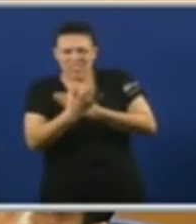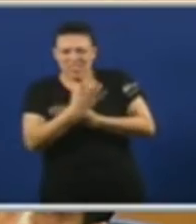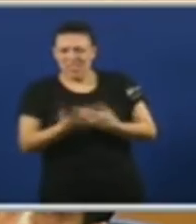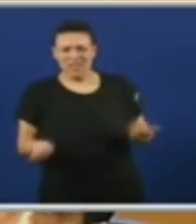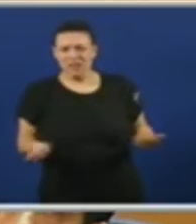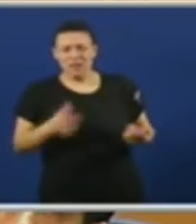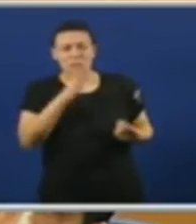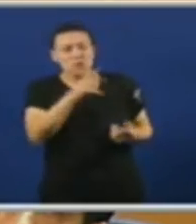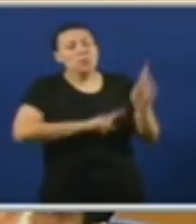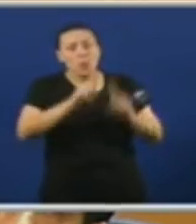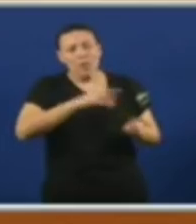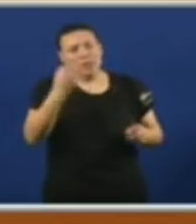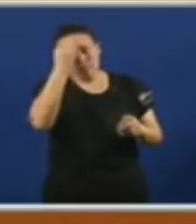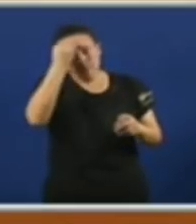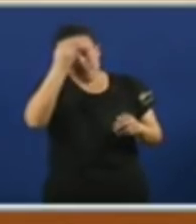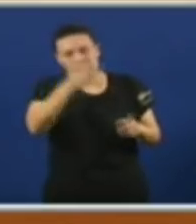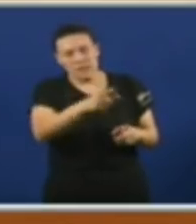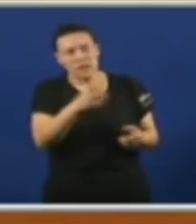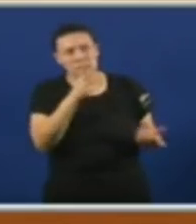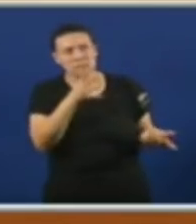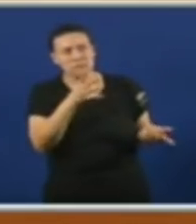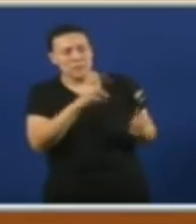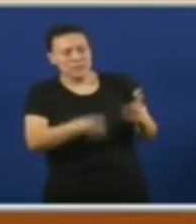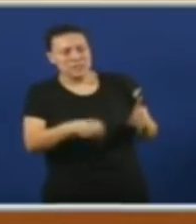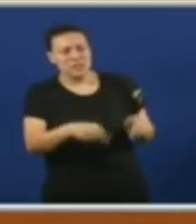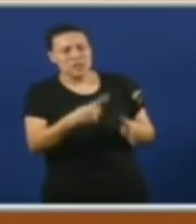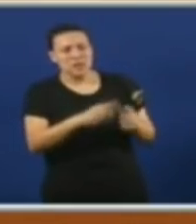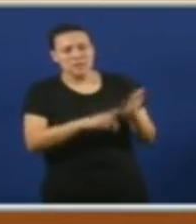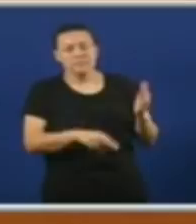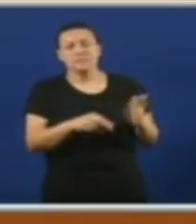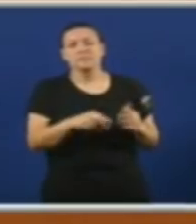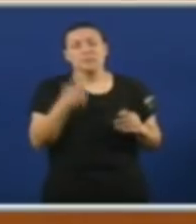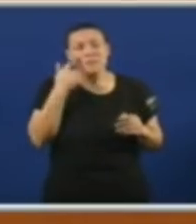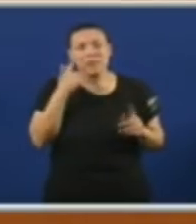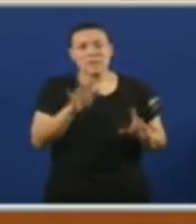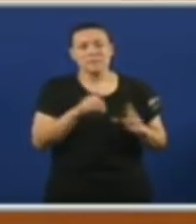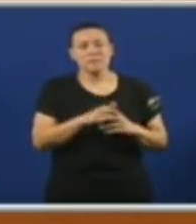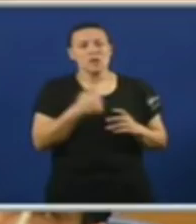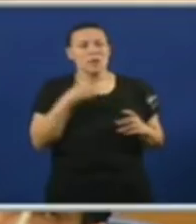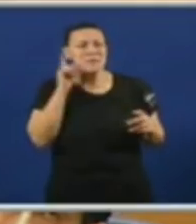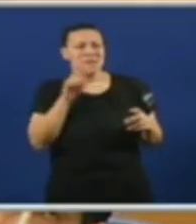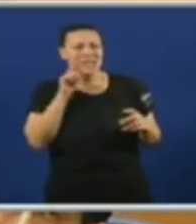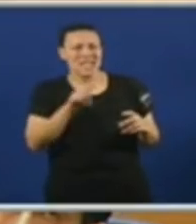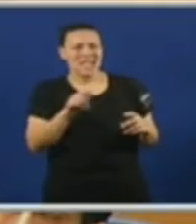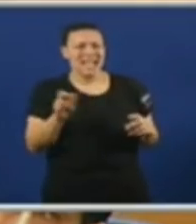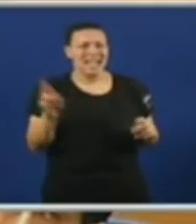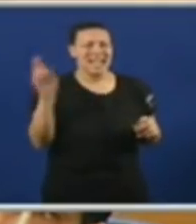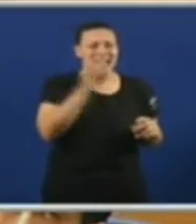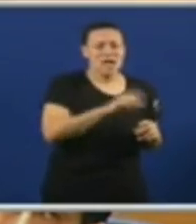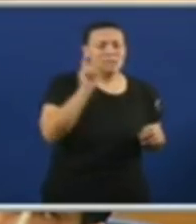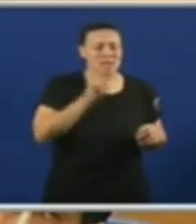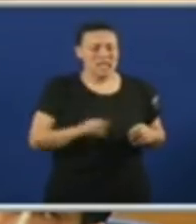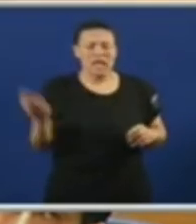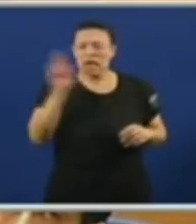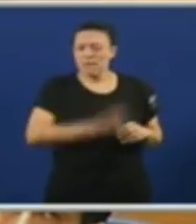que Lhe debería de preocupar A vostede Como presidente Deste país E mire Unha mentira Repetida mil veces Sigue